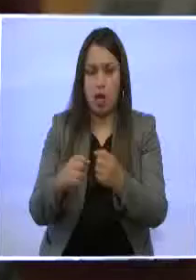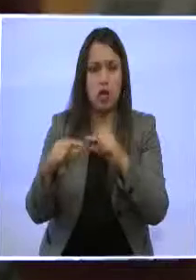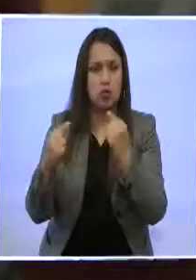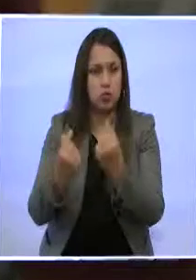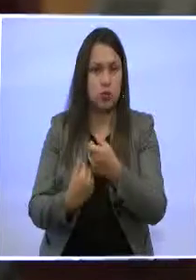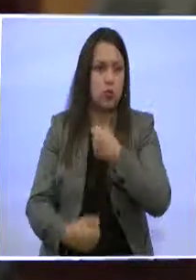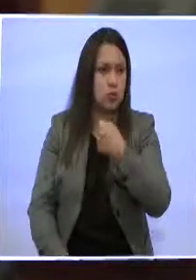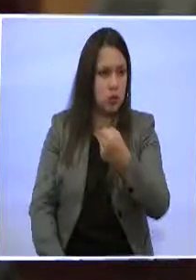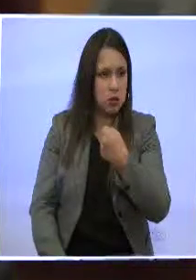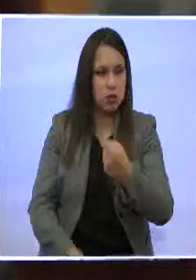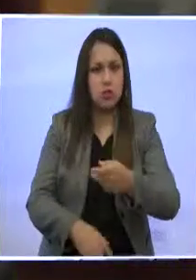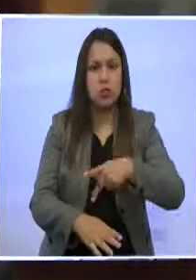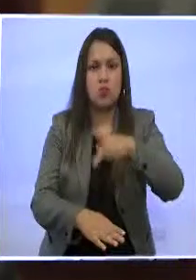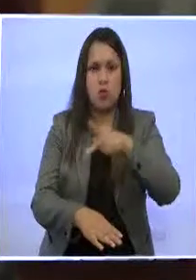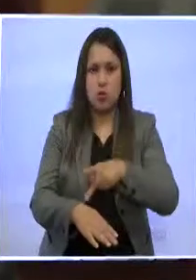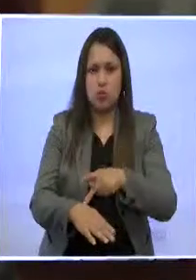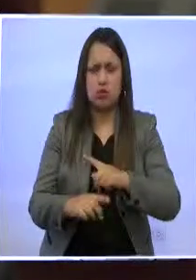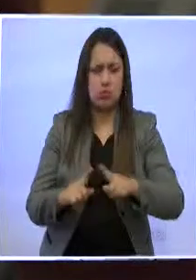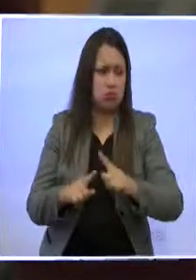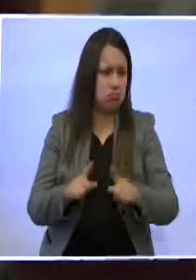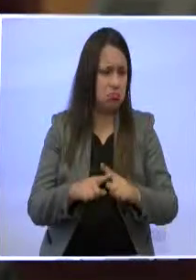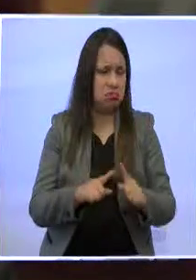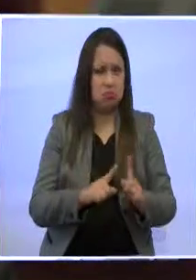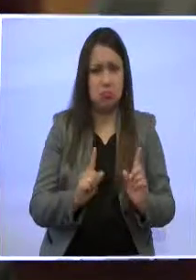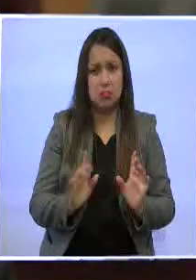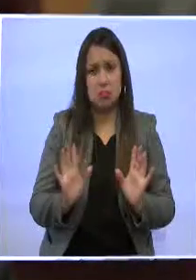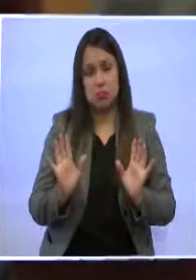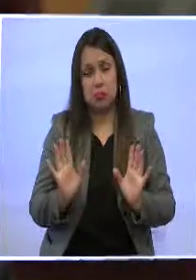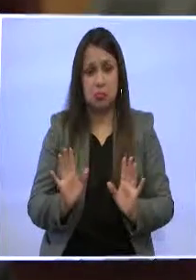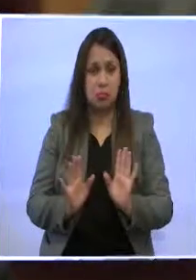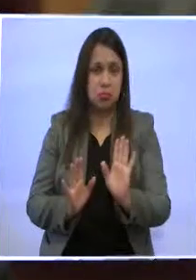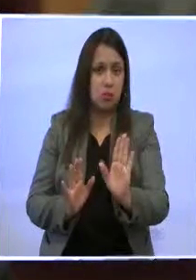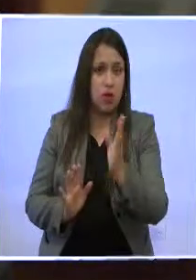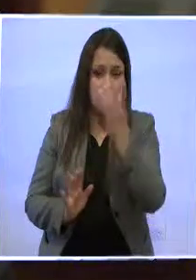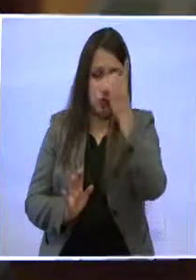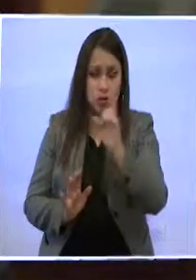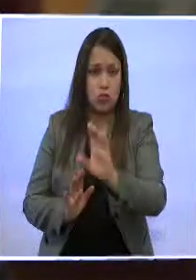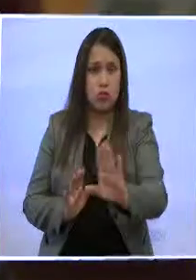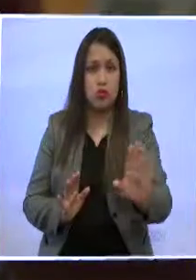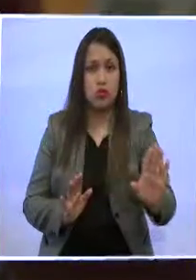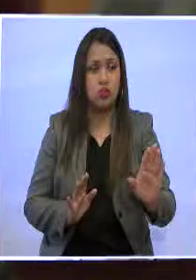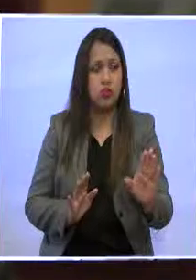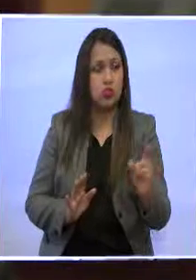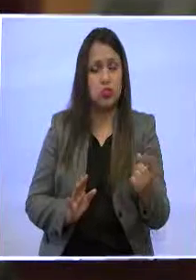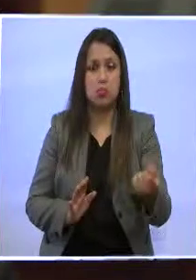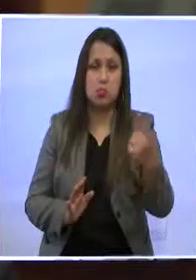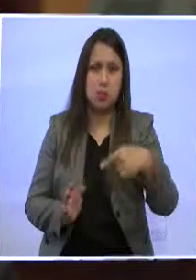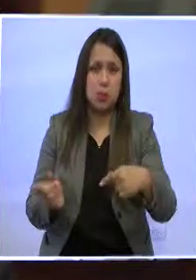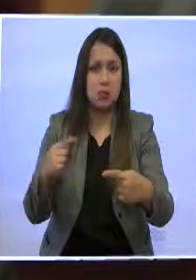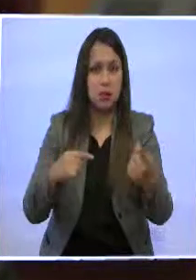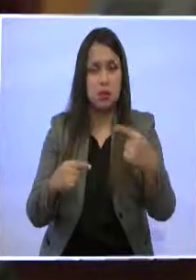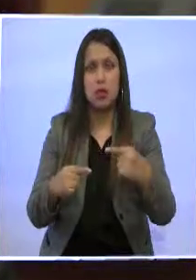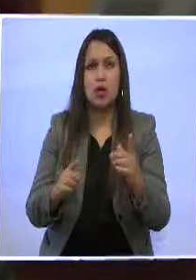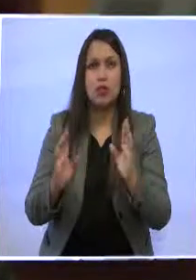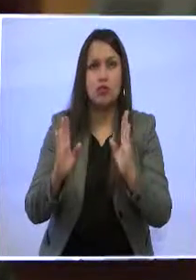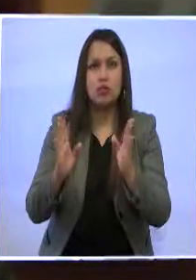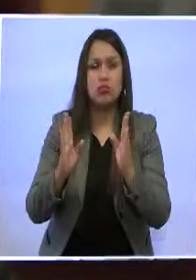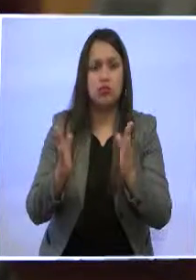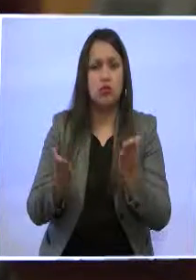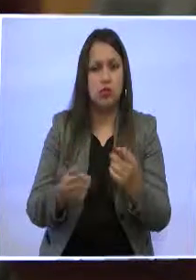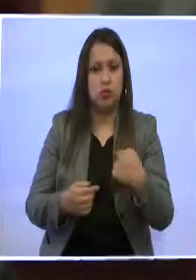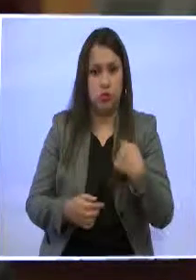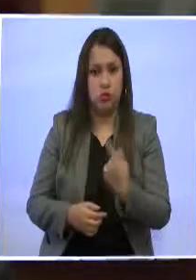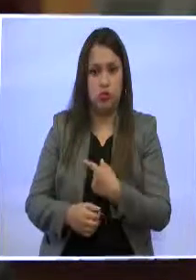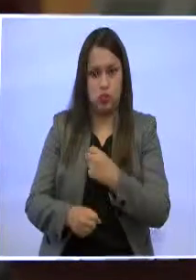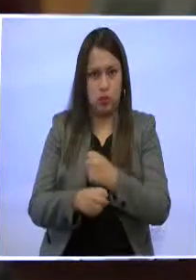periodistas, profesionales, es decir, todos aquellos que de una u otra manera han estado vinculados a la gestión que como consojales